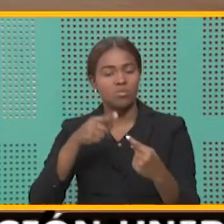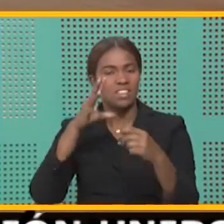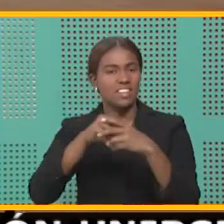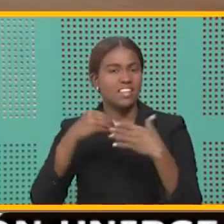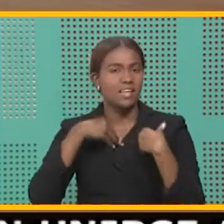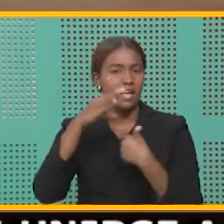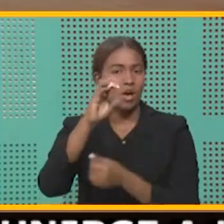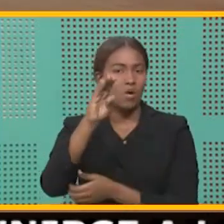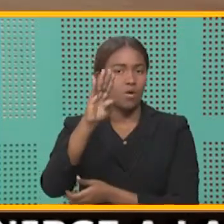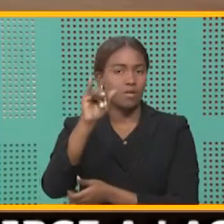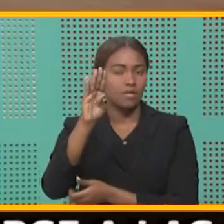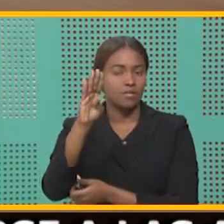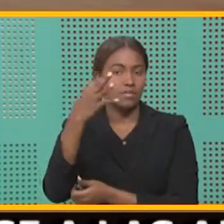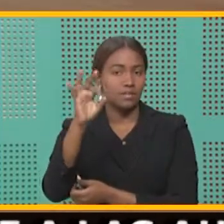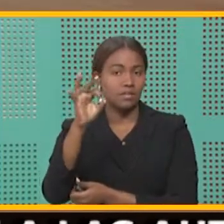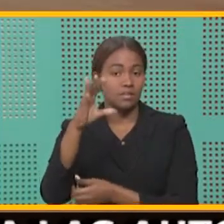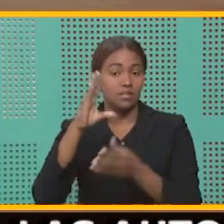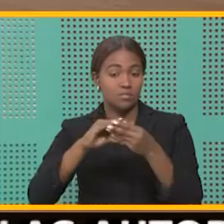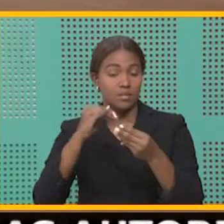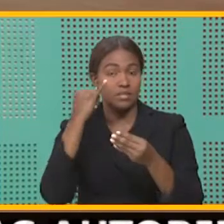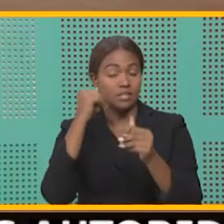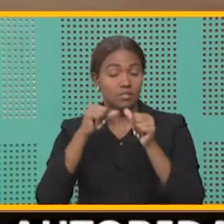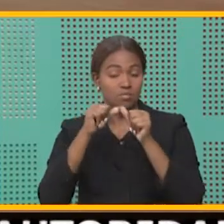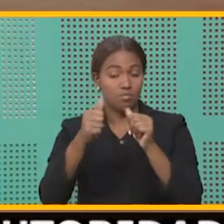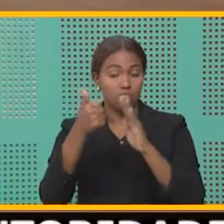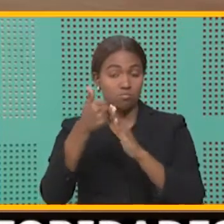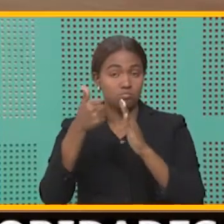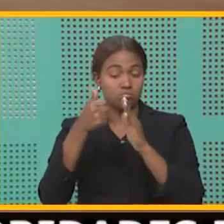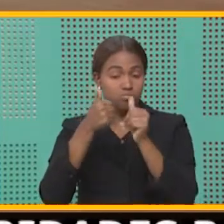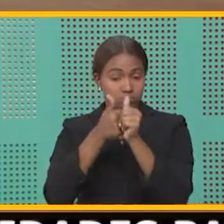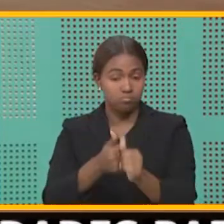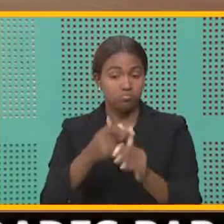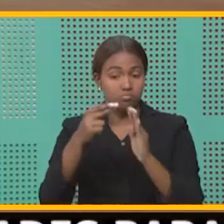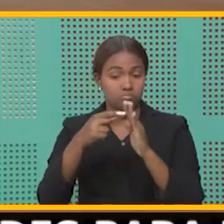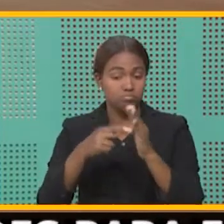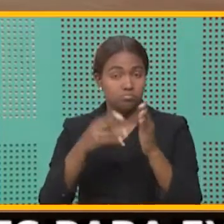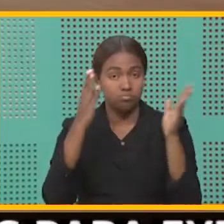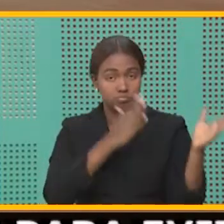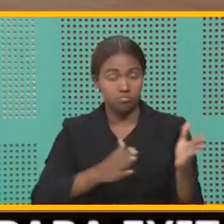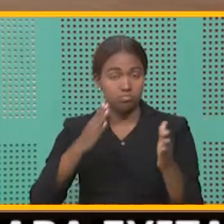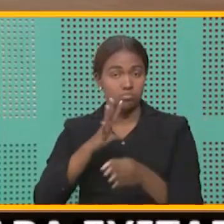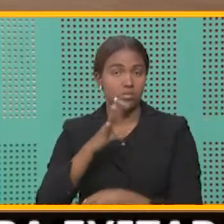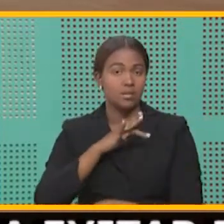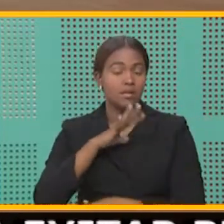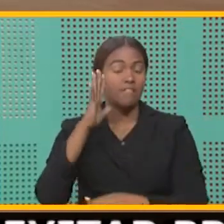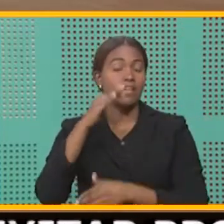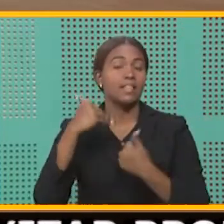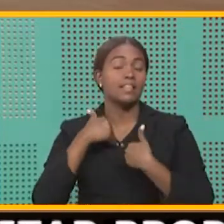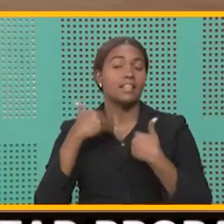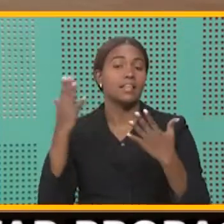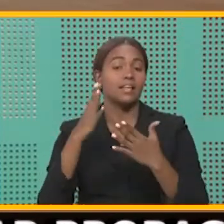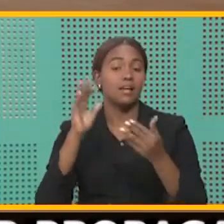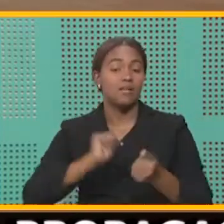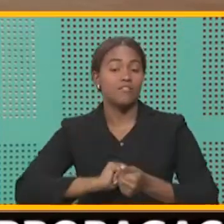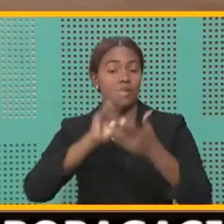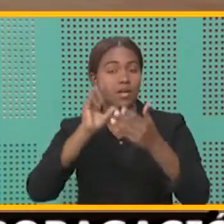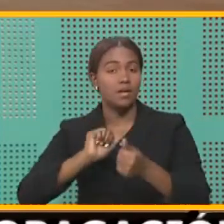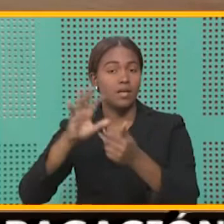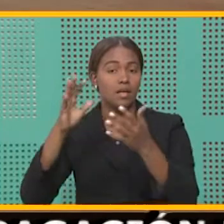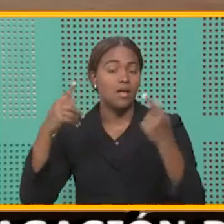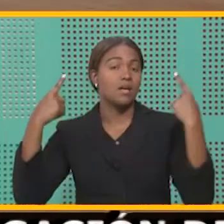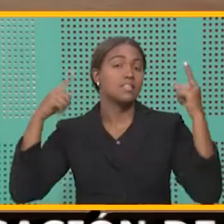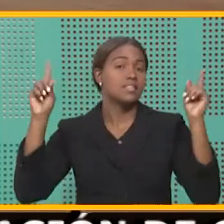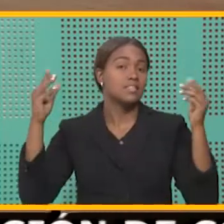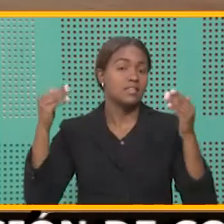afirma que si se siguen los protocolos disciplinadamente, se pondrá a enfrentar con